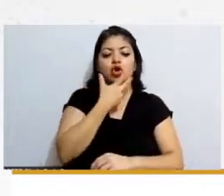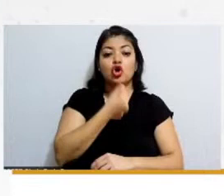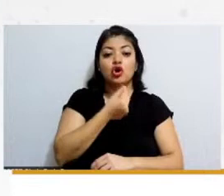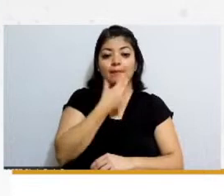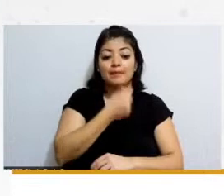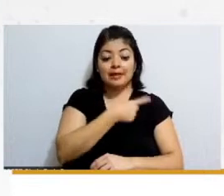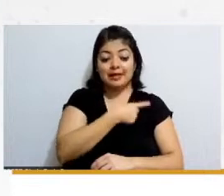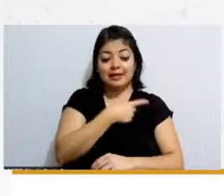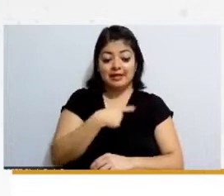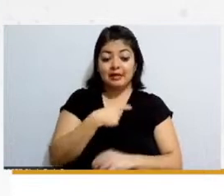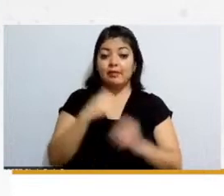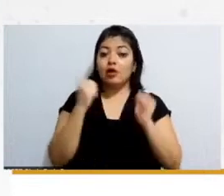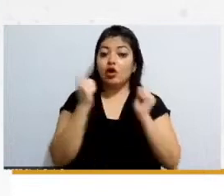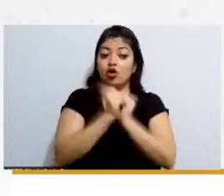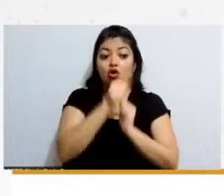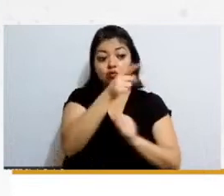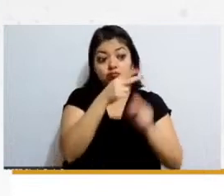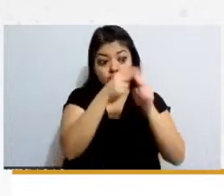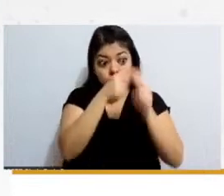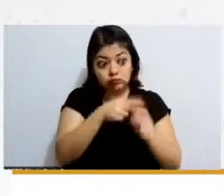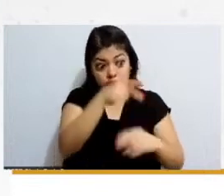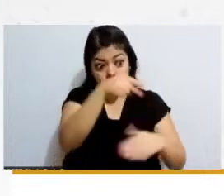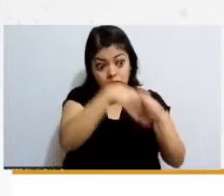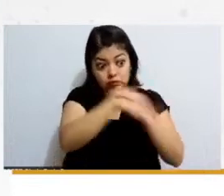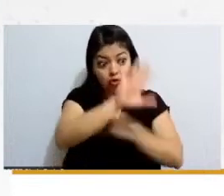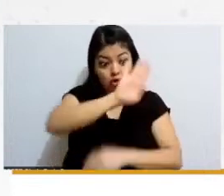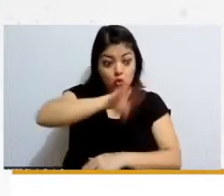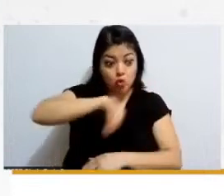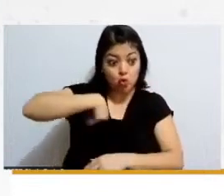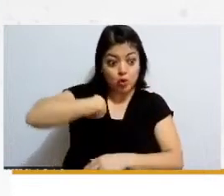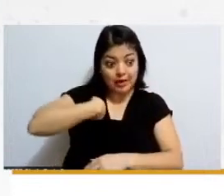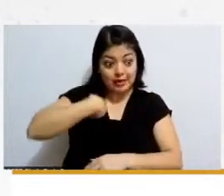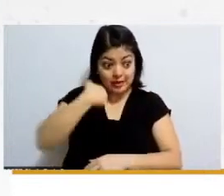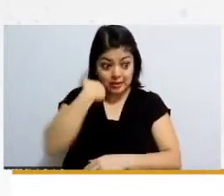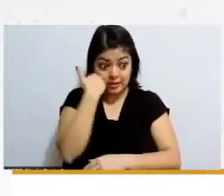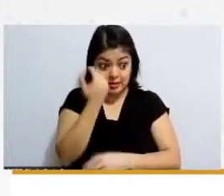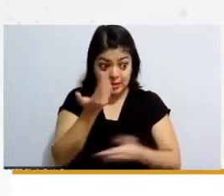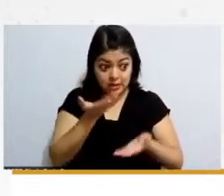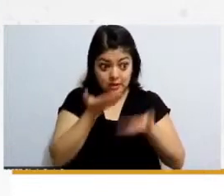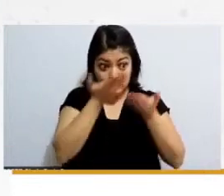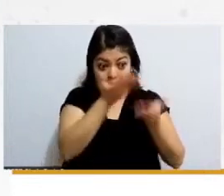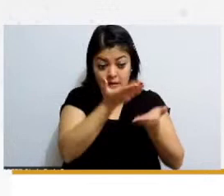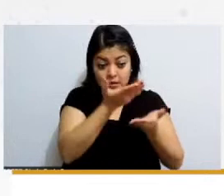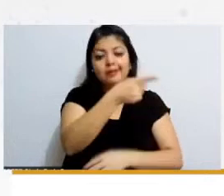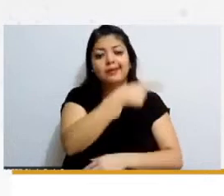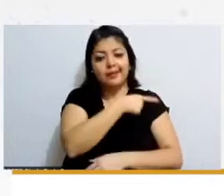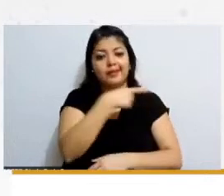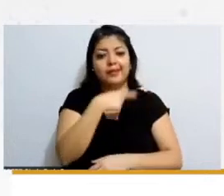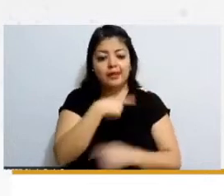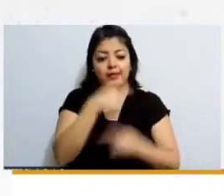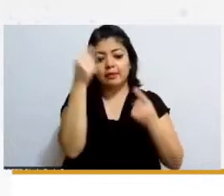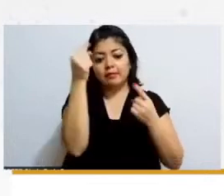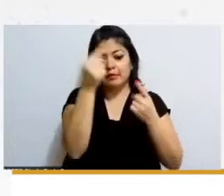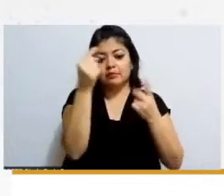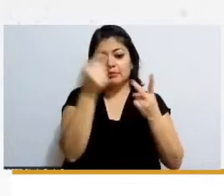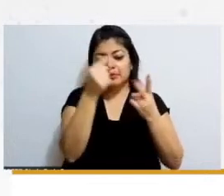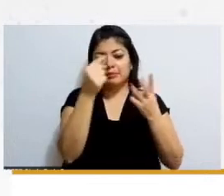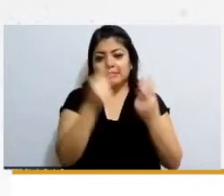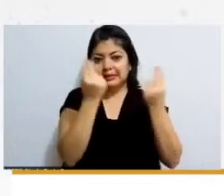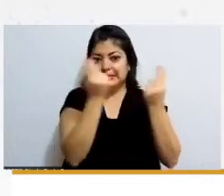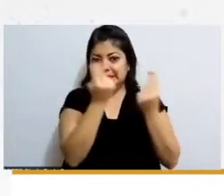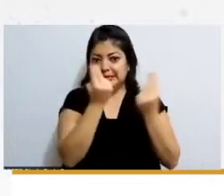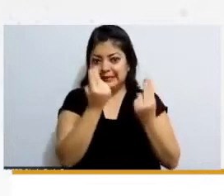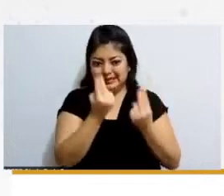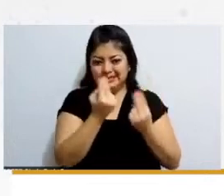ciertos requisitos para que sus hijos pudieran ellos pudieran ingresar a las borderías sus hijos esto no nos dábamos cuenta nada